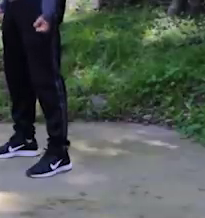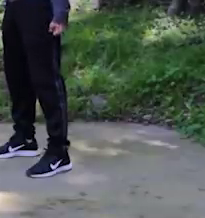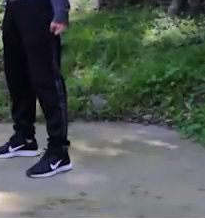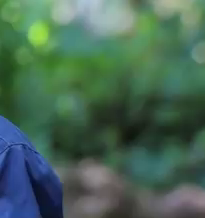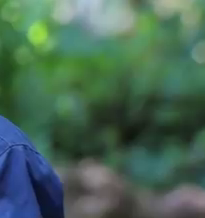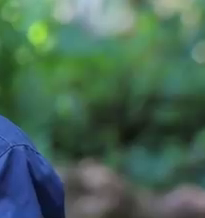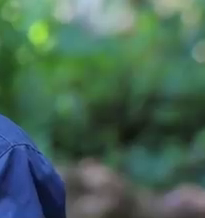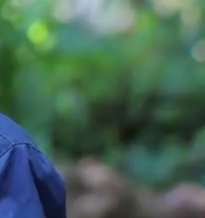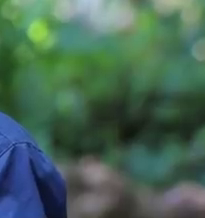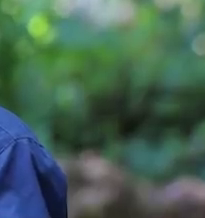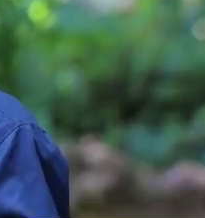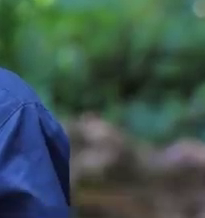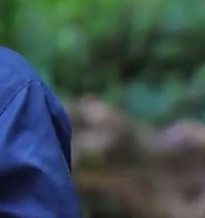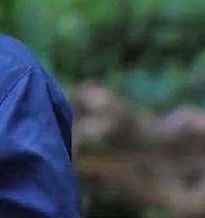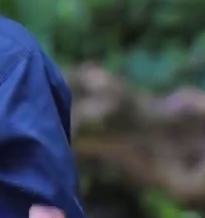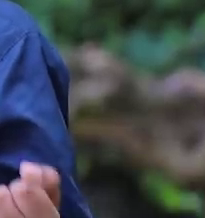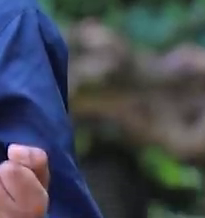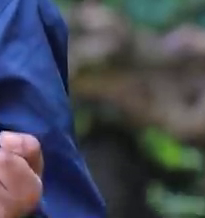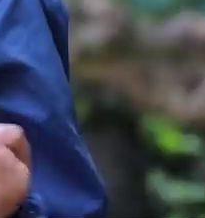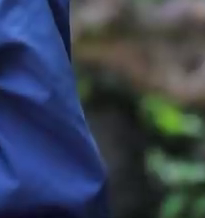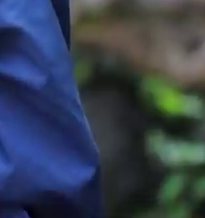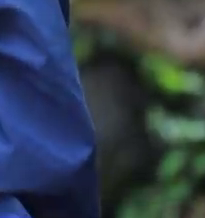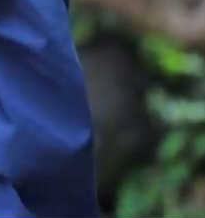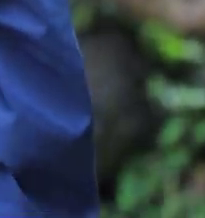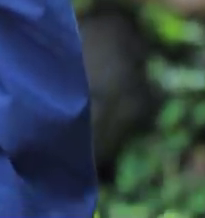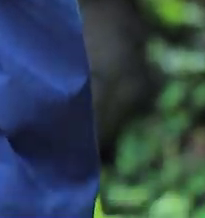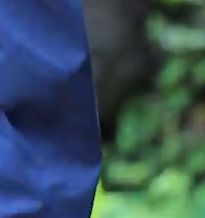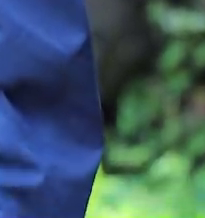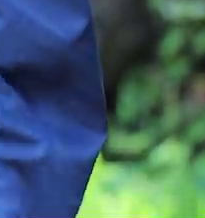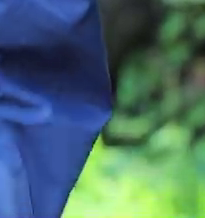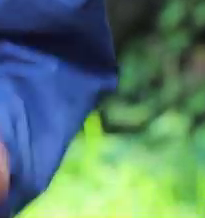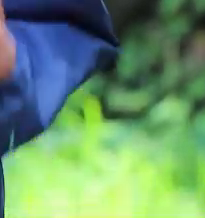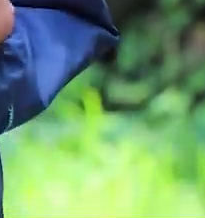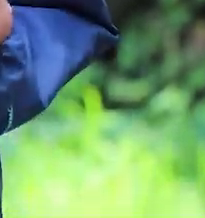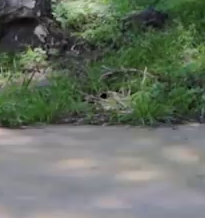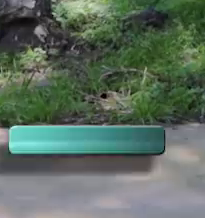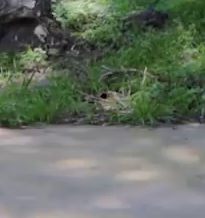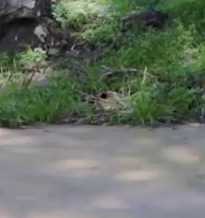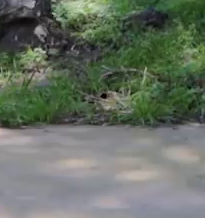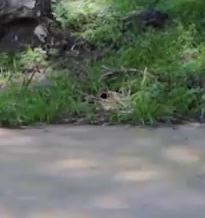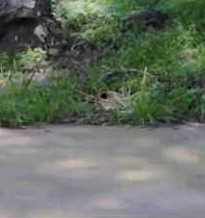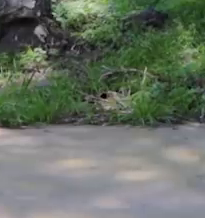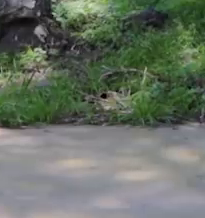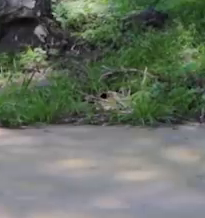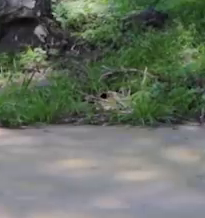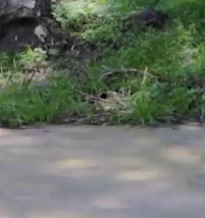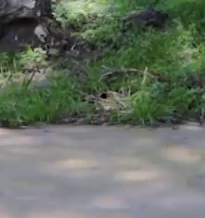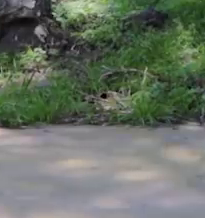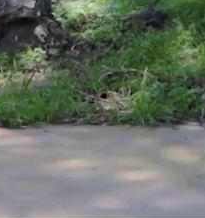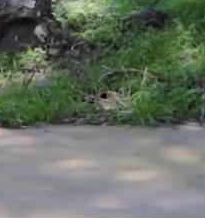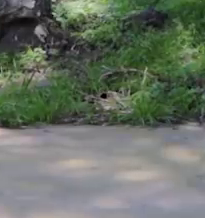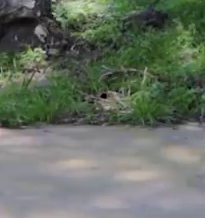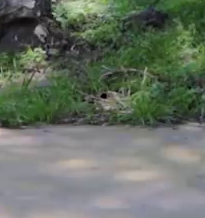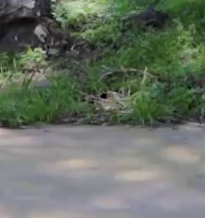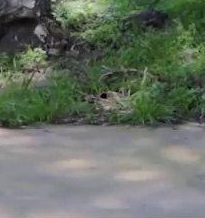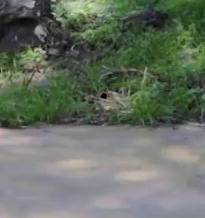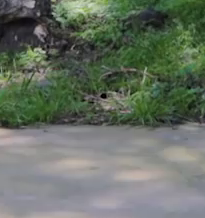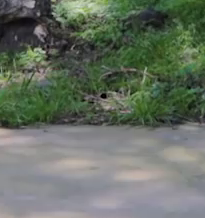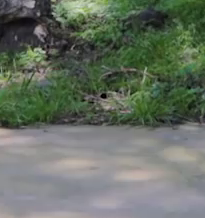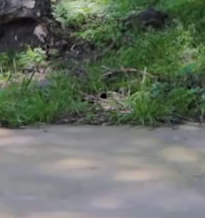Bien. Flexionamos. A 90 grados. Bajamos. Flexión. Extensión. Flexión.